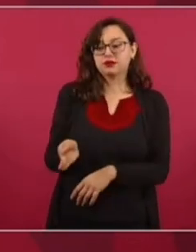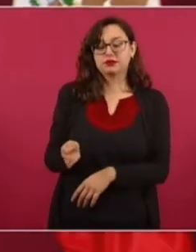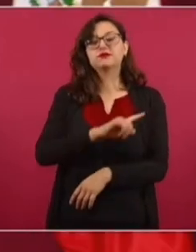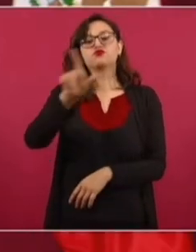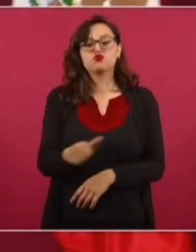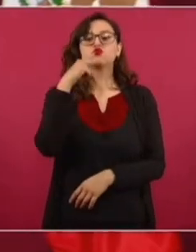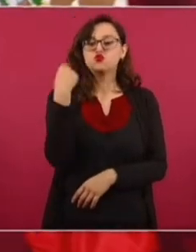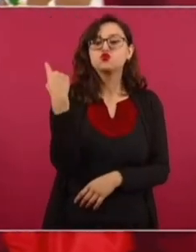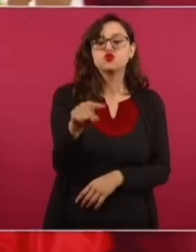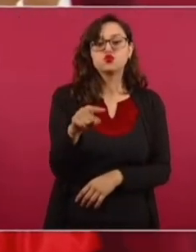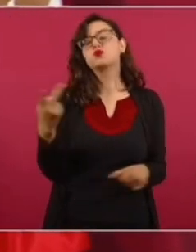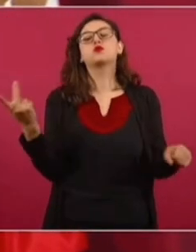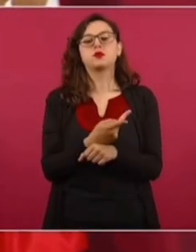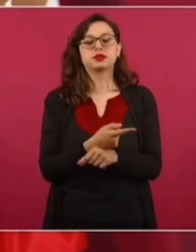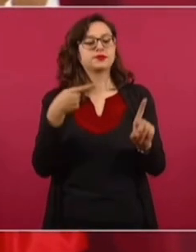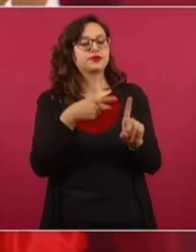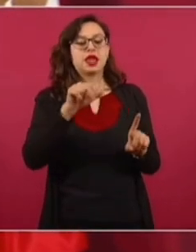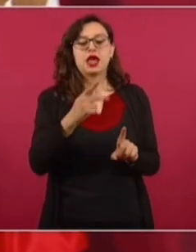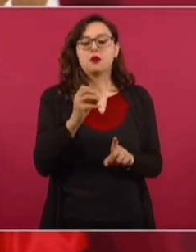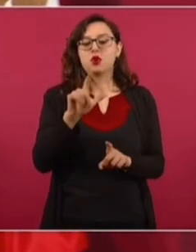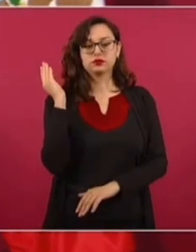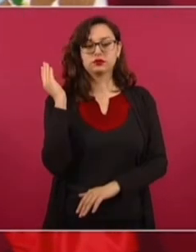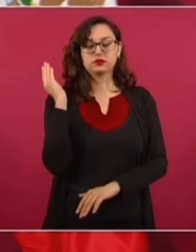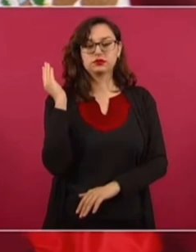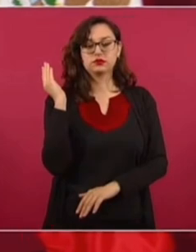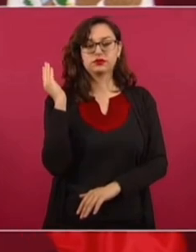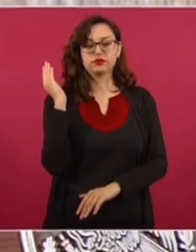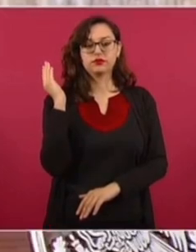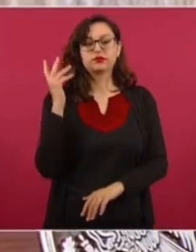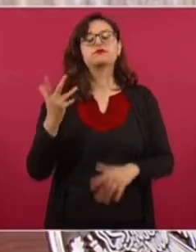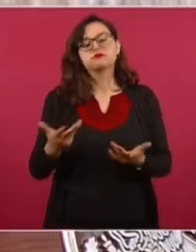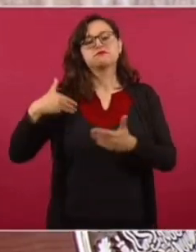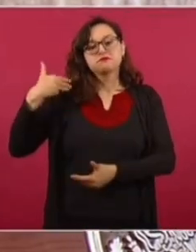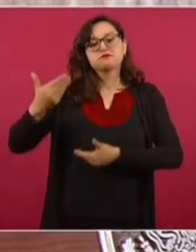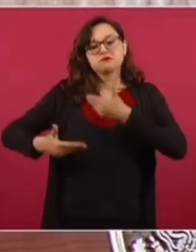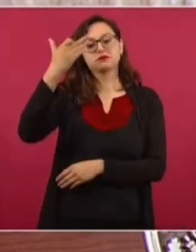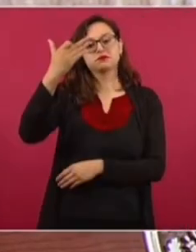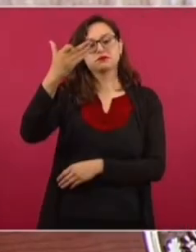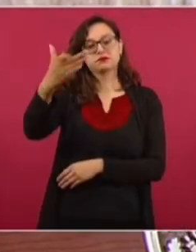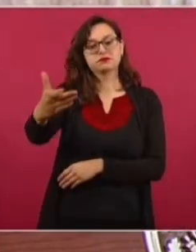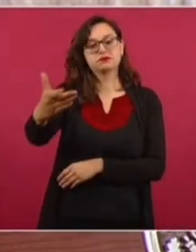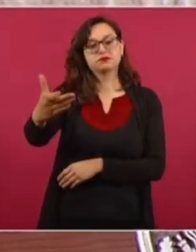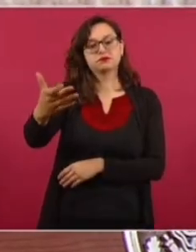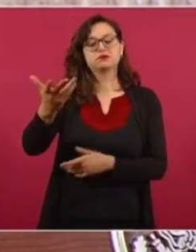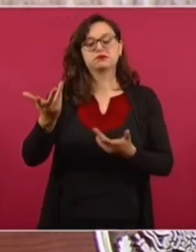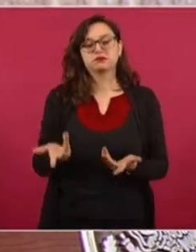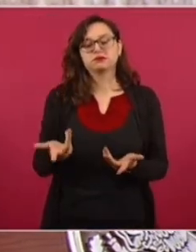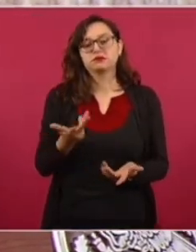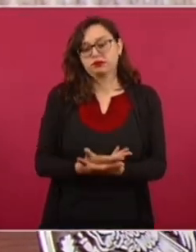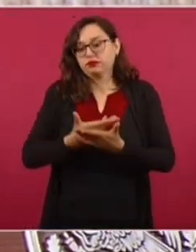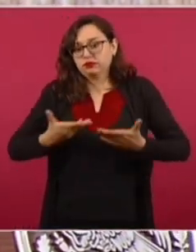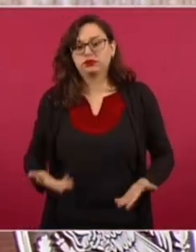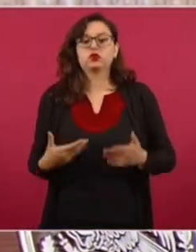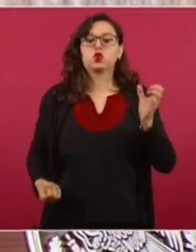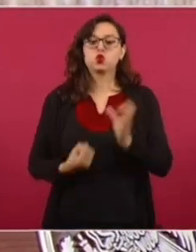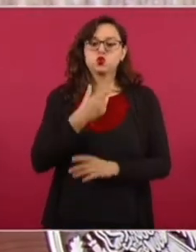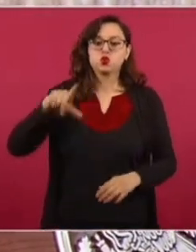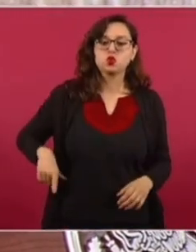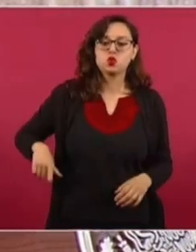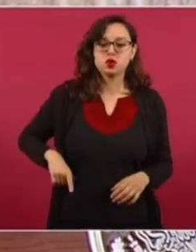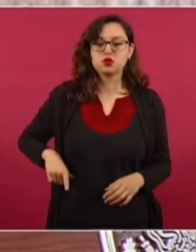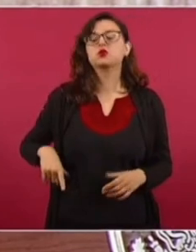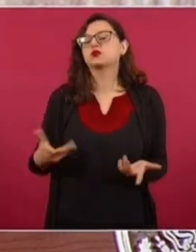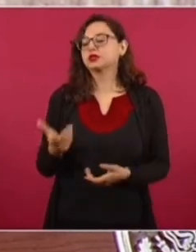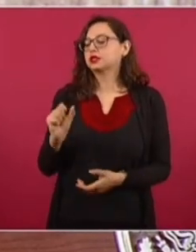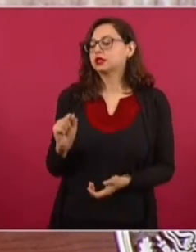Napoleón se tuvo que ir al exilio. Cambian las cosas porque ahora la Secretaría del Trabajo ya no está